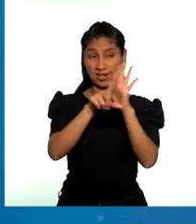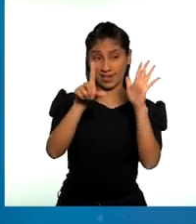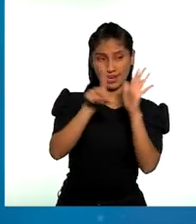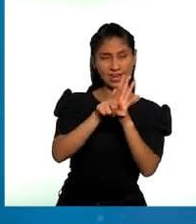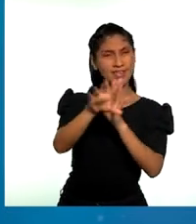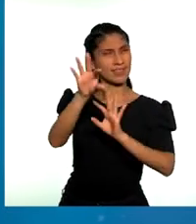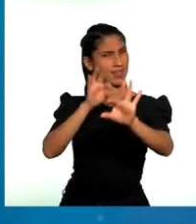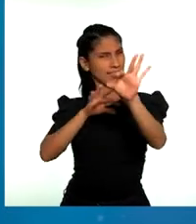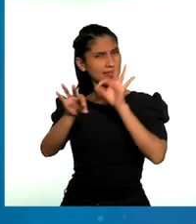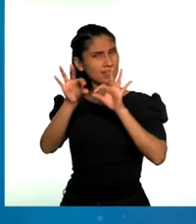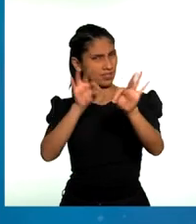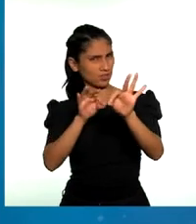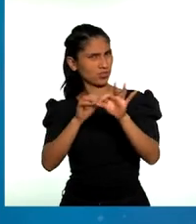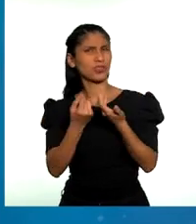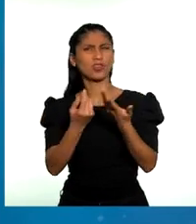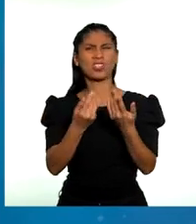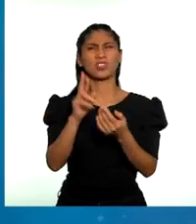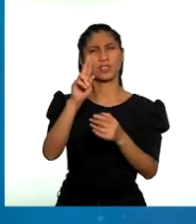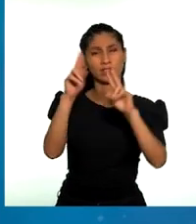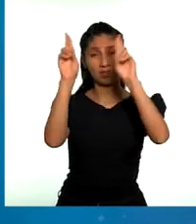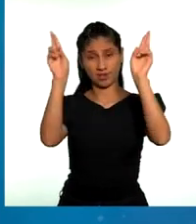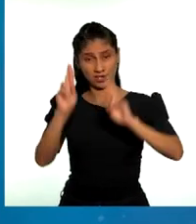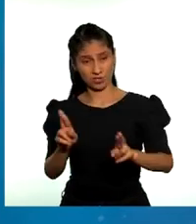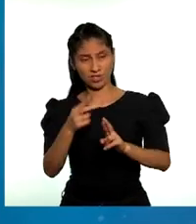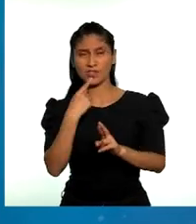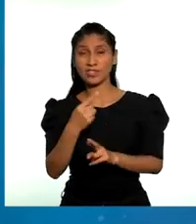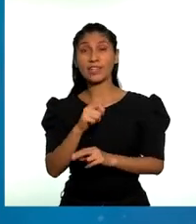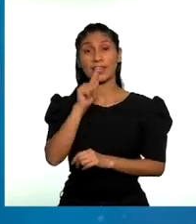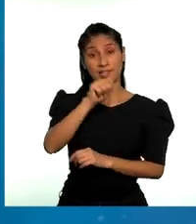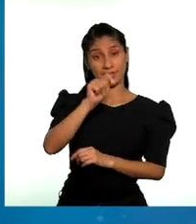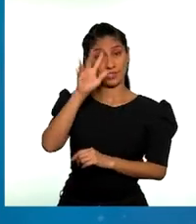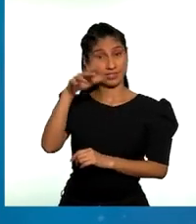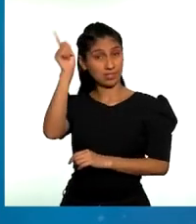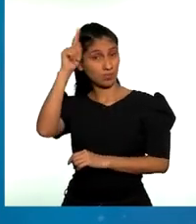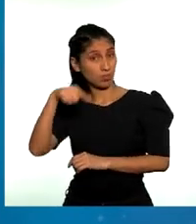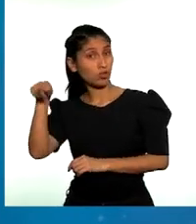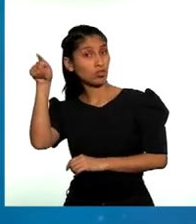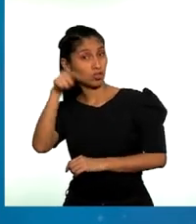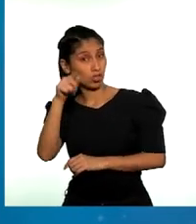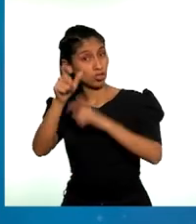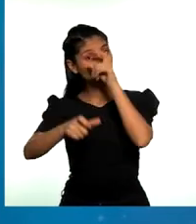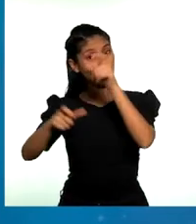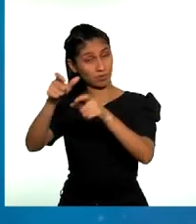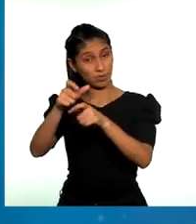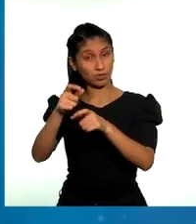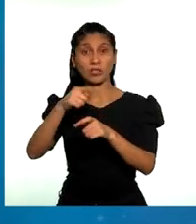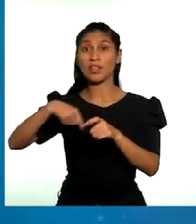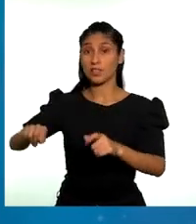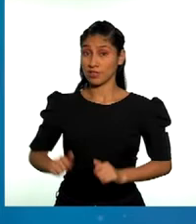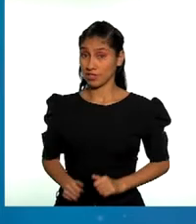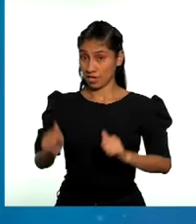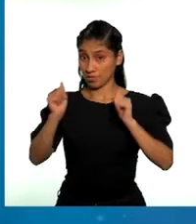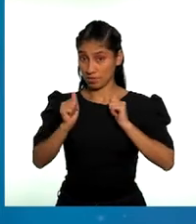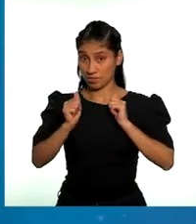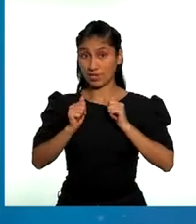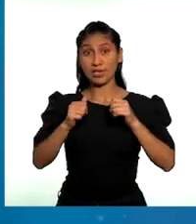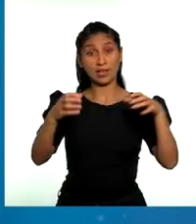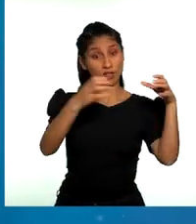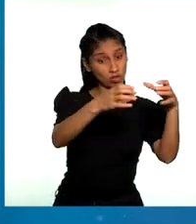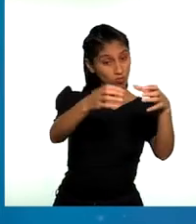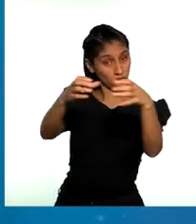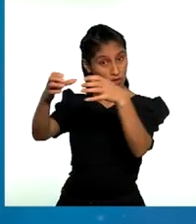establecer una cuota de 15% de participación de los pueblos indígenas en las elecciones